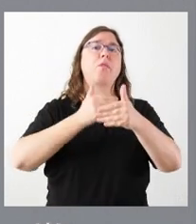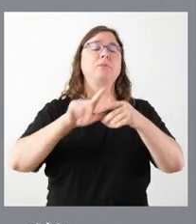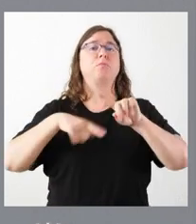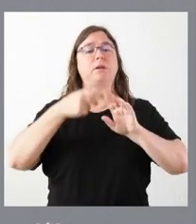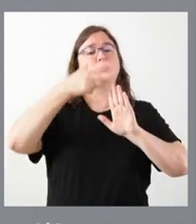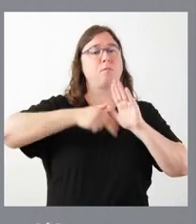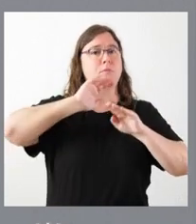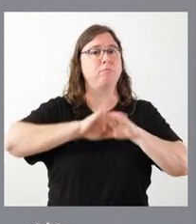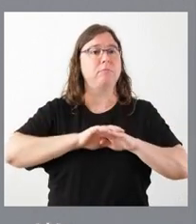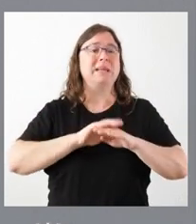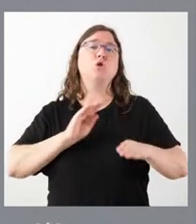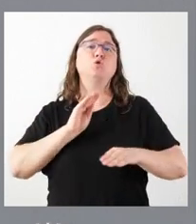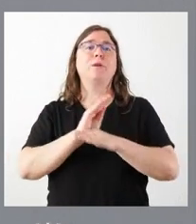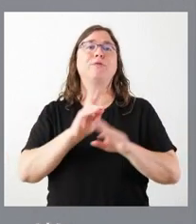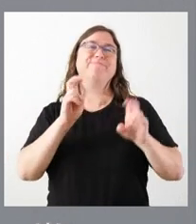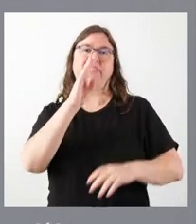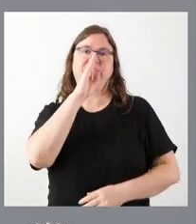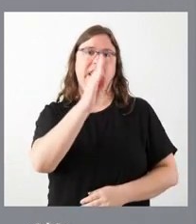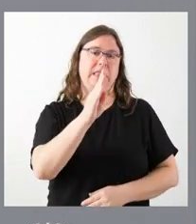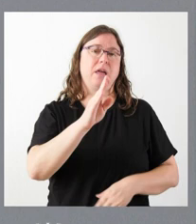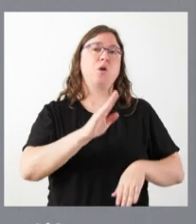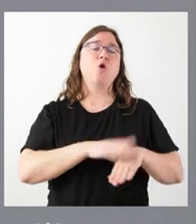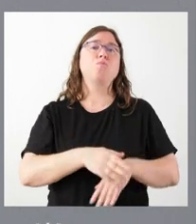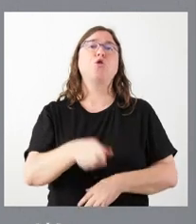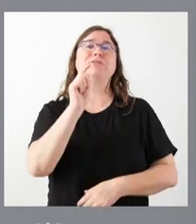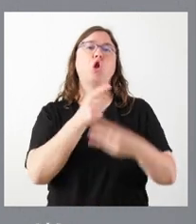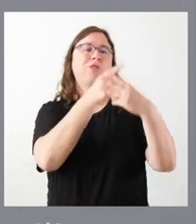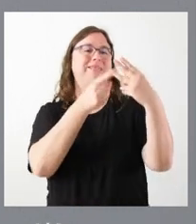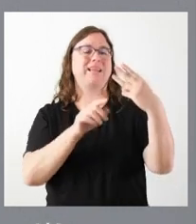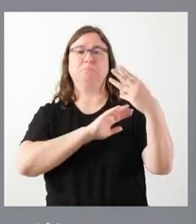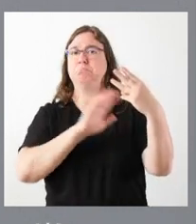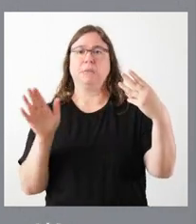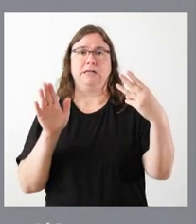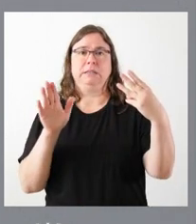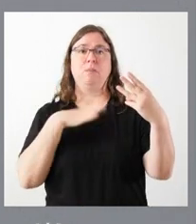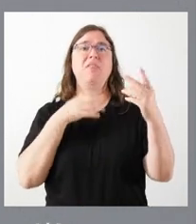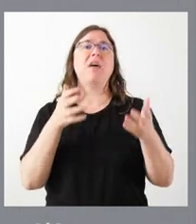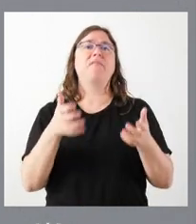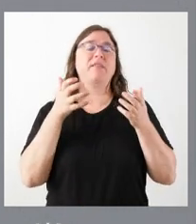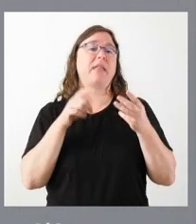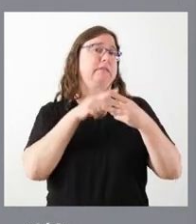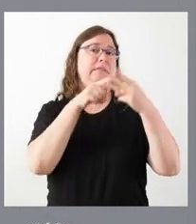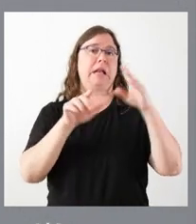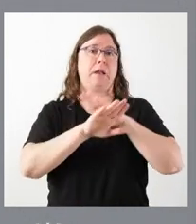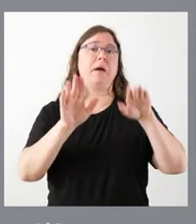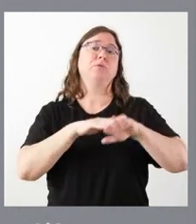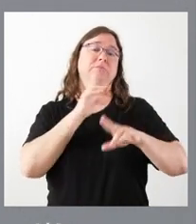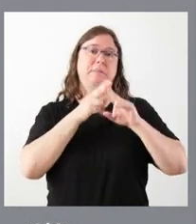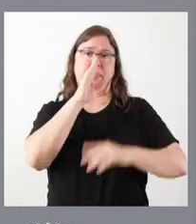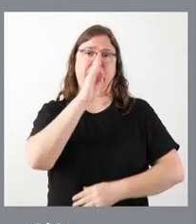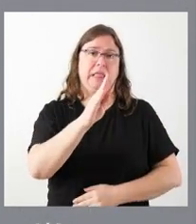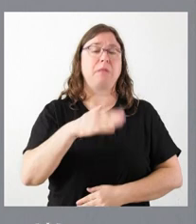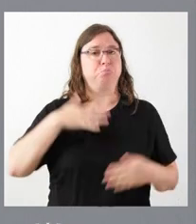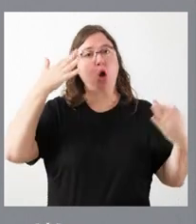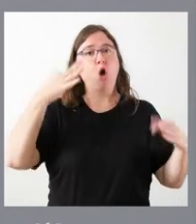pues, sea una subvención más bien directa, porque solo son tres las entidades posibles beneficiarias de este instrumento y es lógico, por tanto,